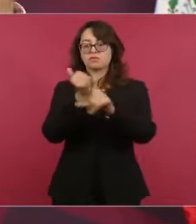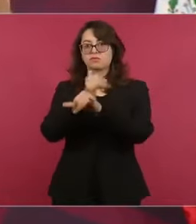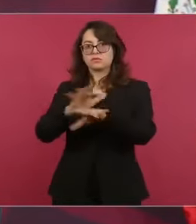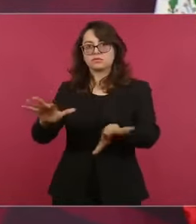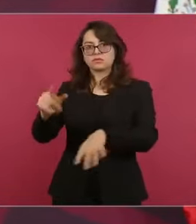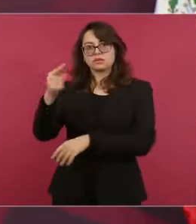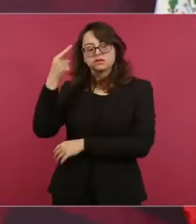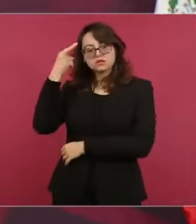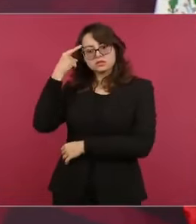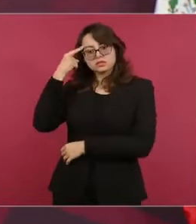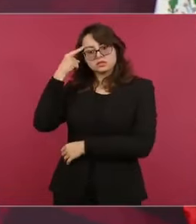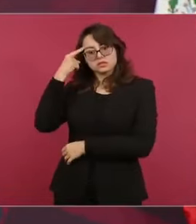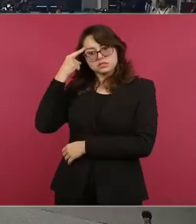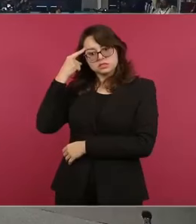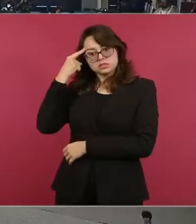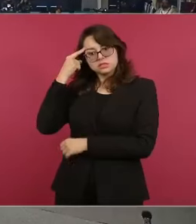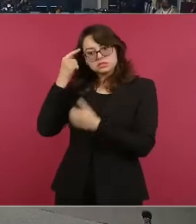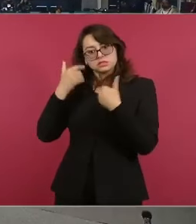conciencia